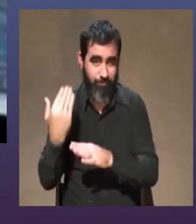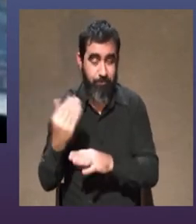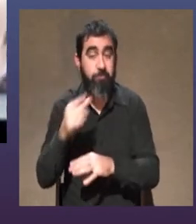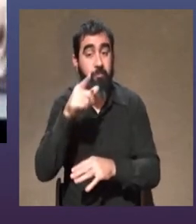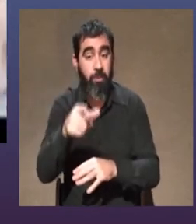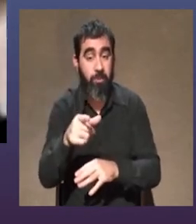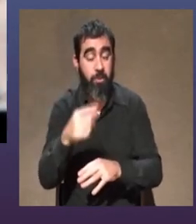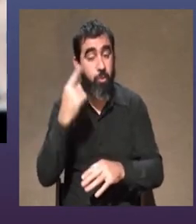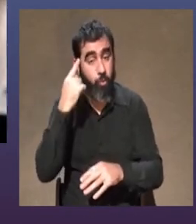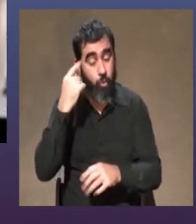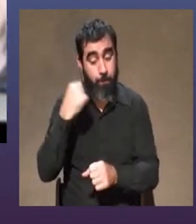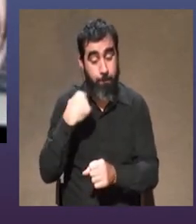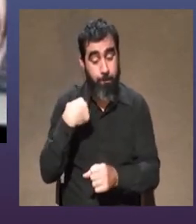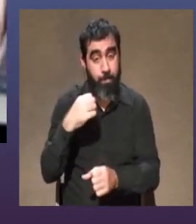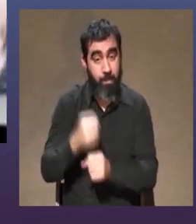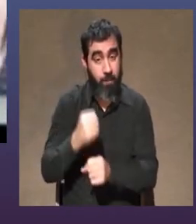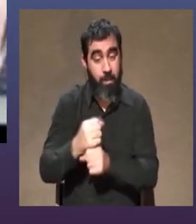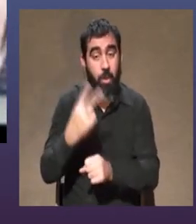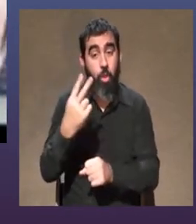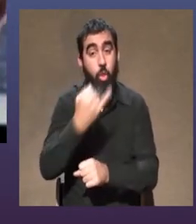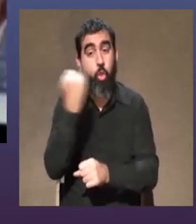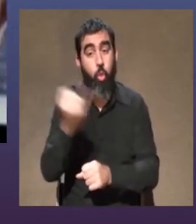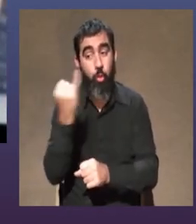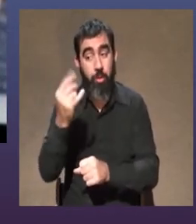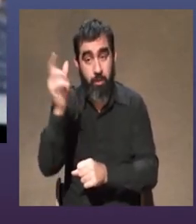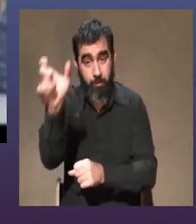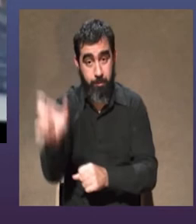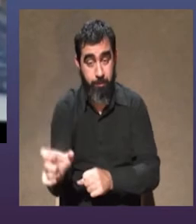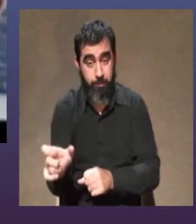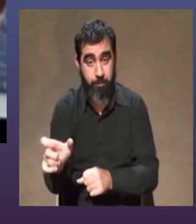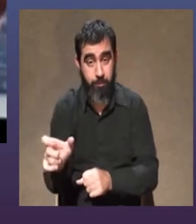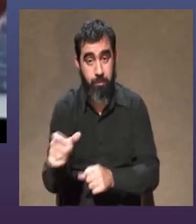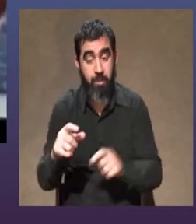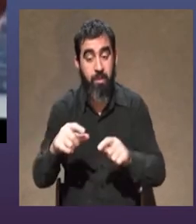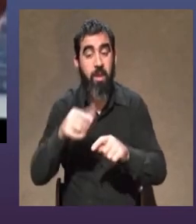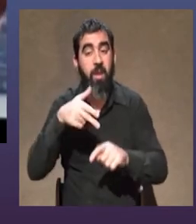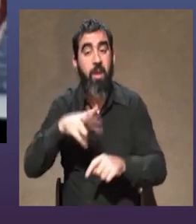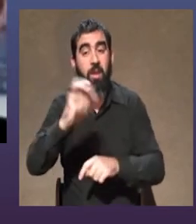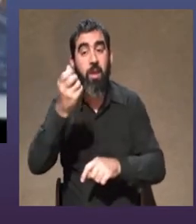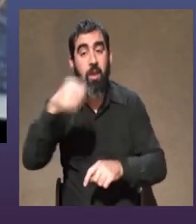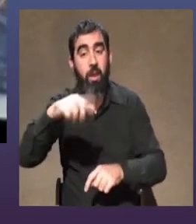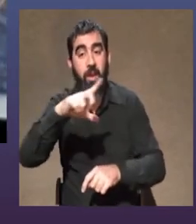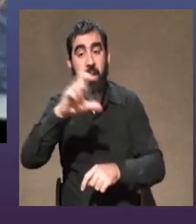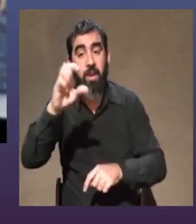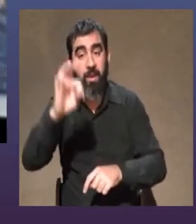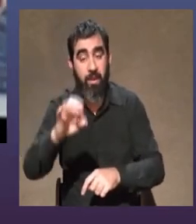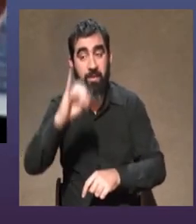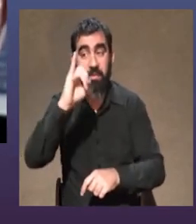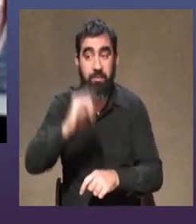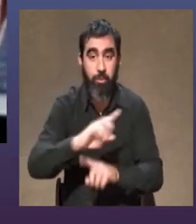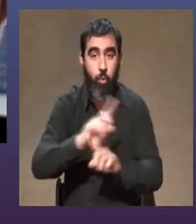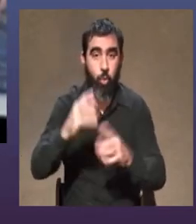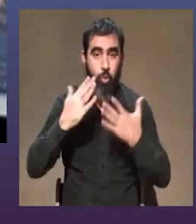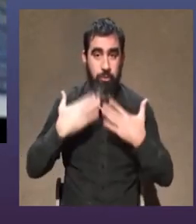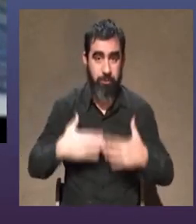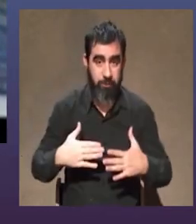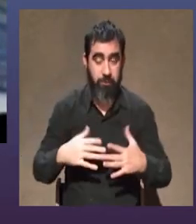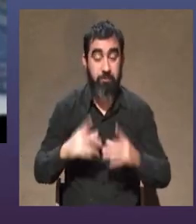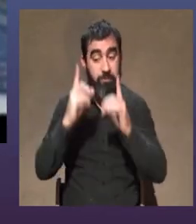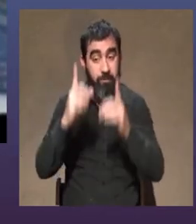fueron me tocó trabajar en la práctica dos días con él la escena de Hamlet del ser o no ser y el encuentro con Ofelia nada menos